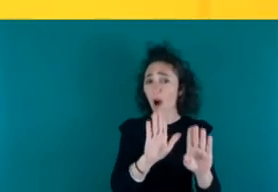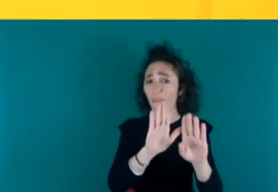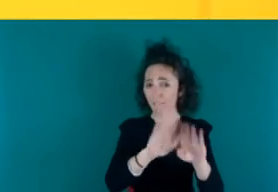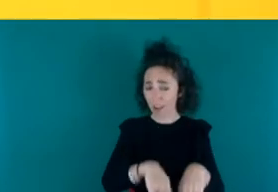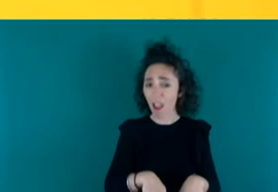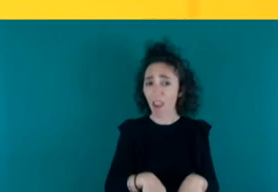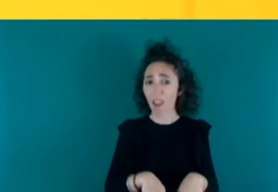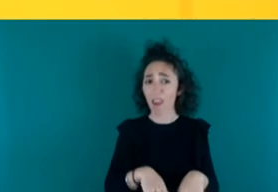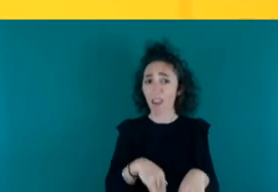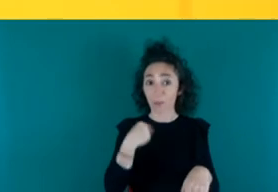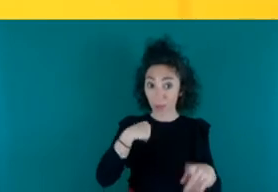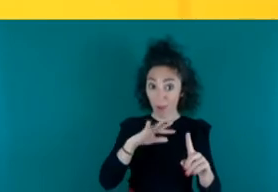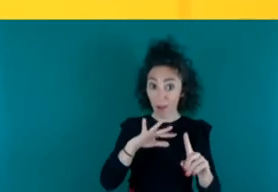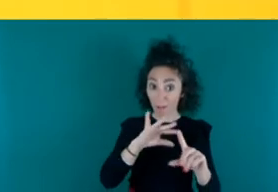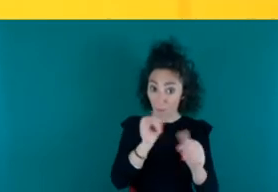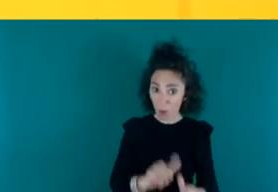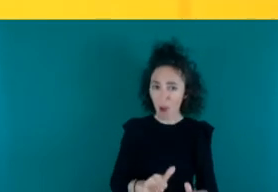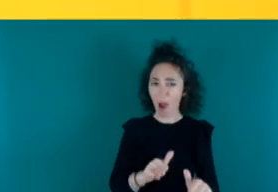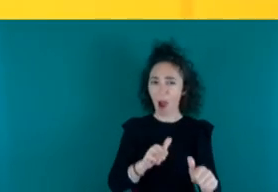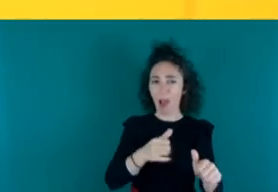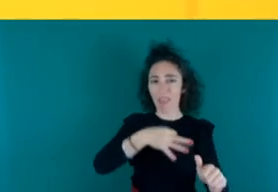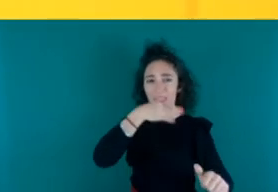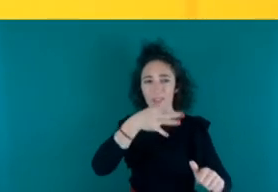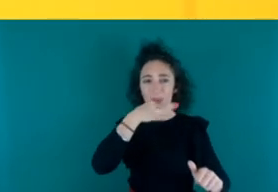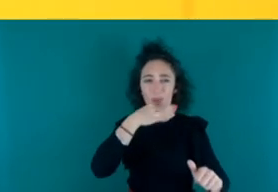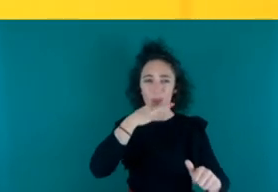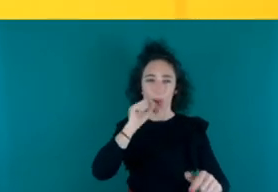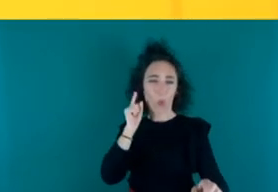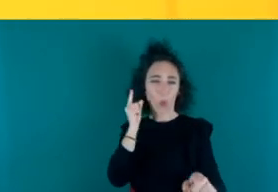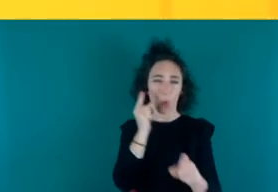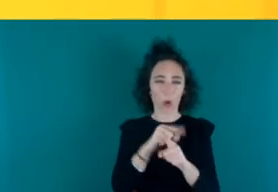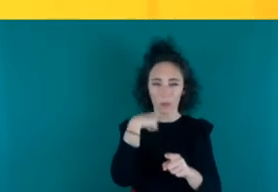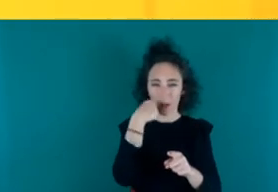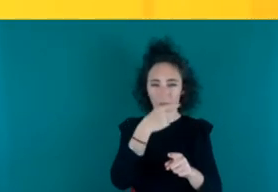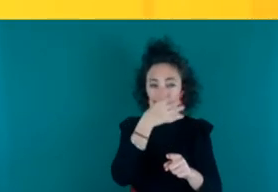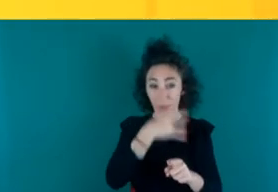de esta forma favorecemos el discurso xenófobo ¿no? entonces